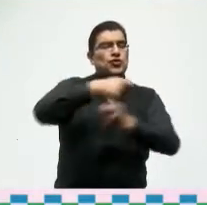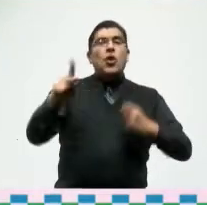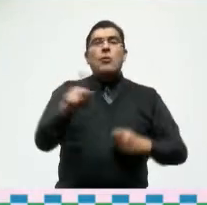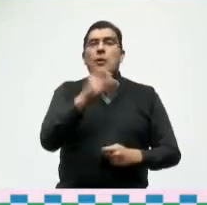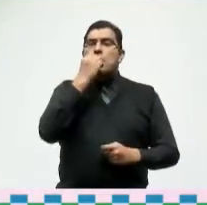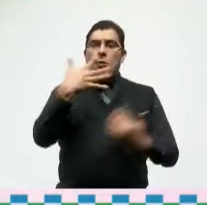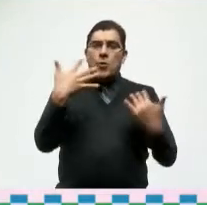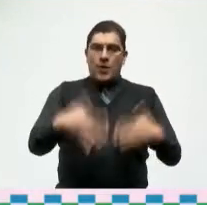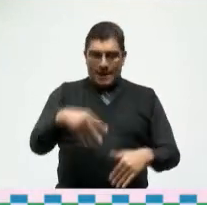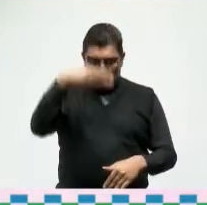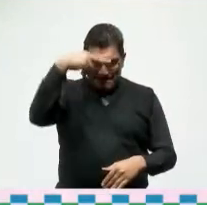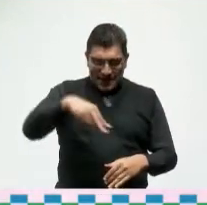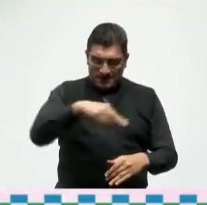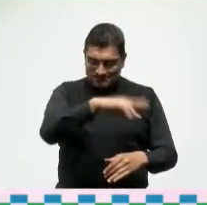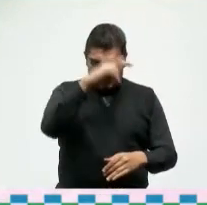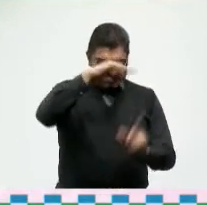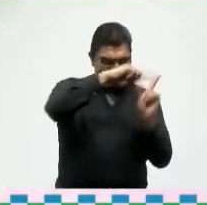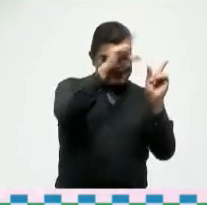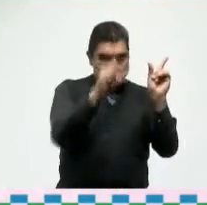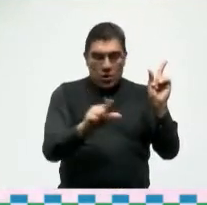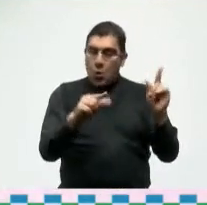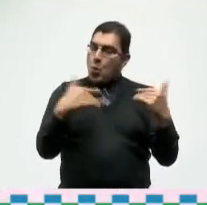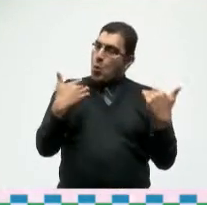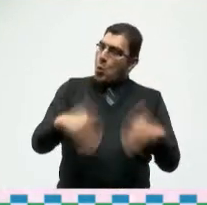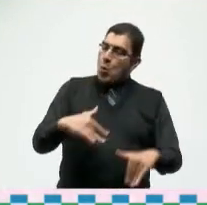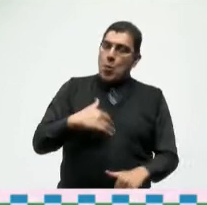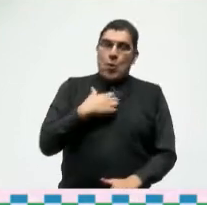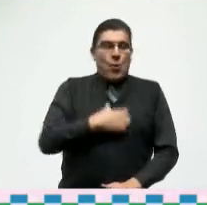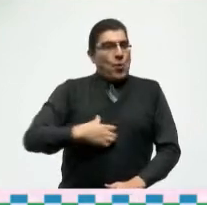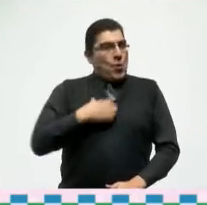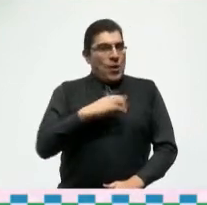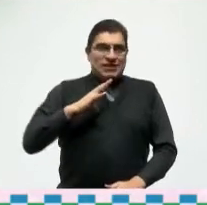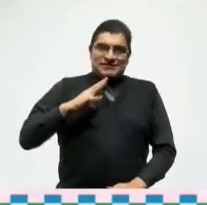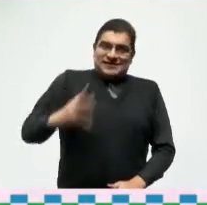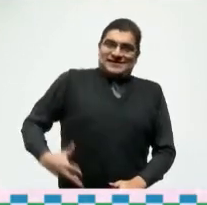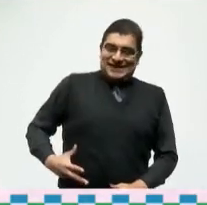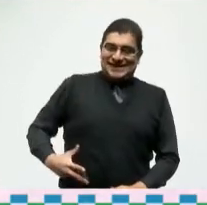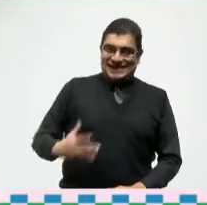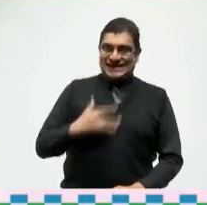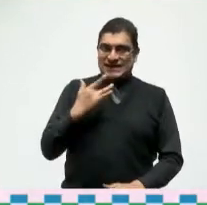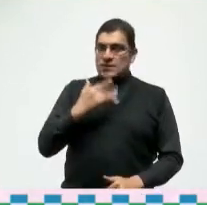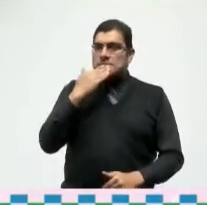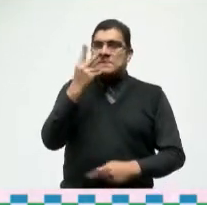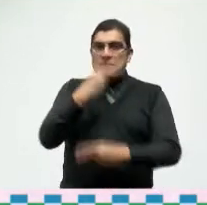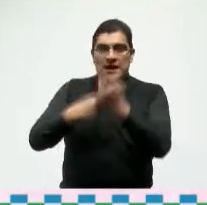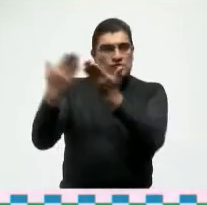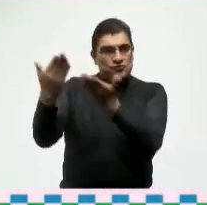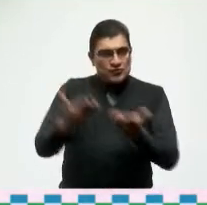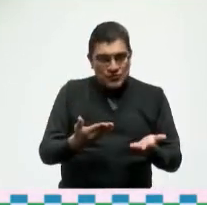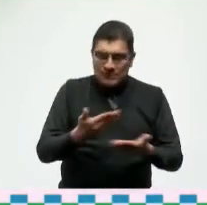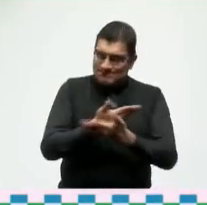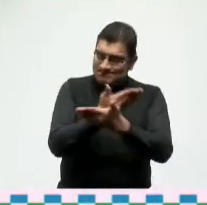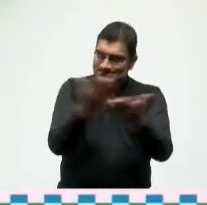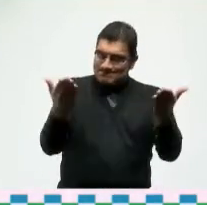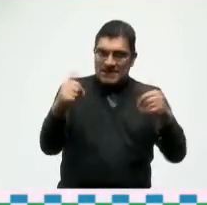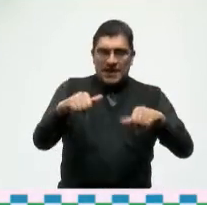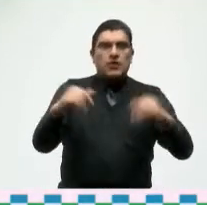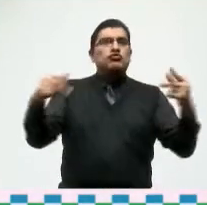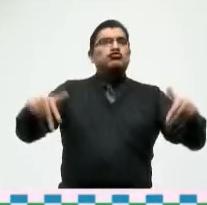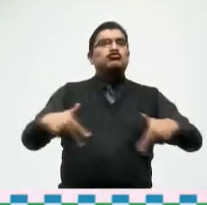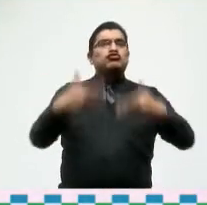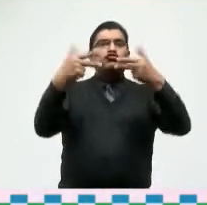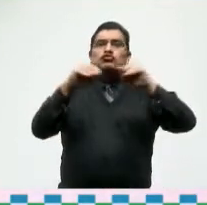de nuestro país es un orgullo les damos la más cordial bienvenida a esta